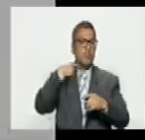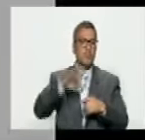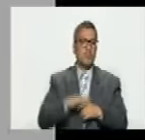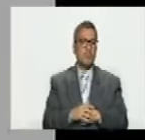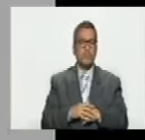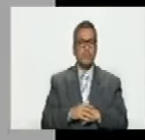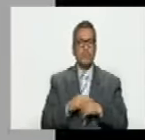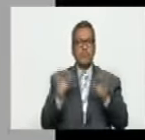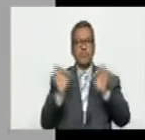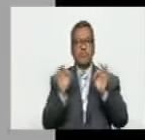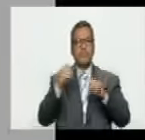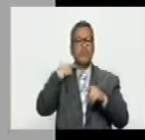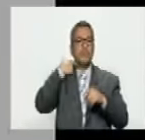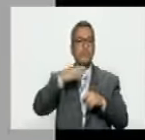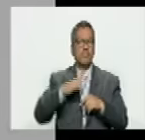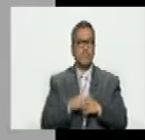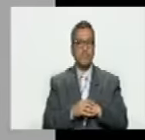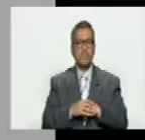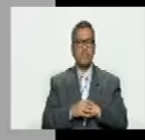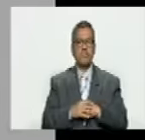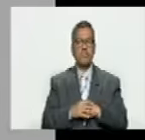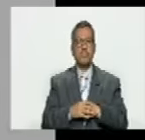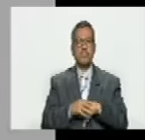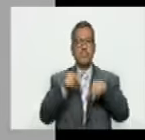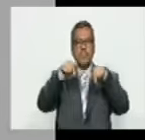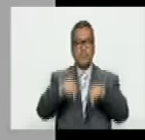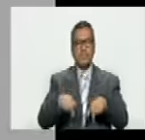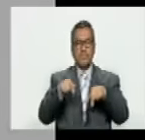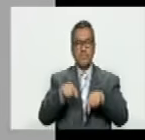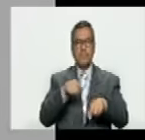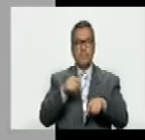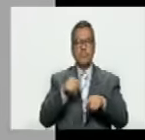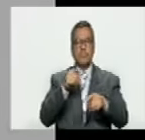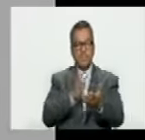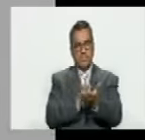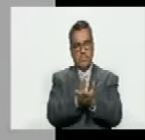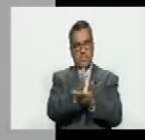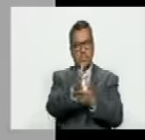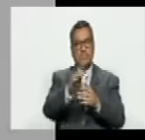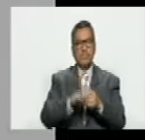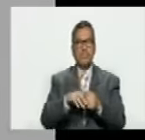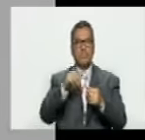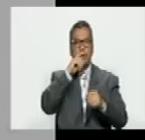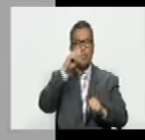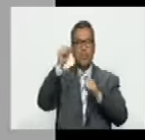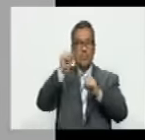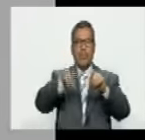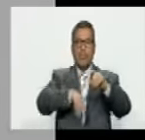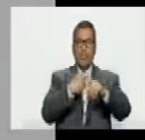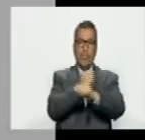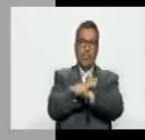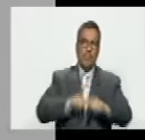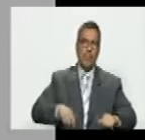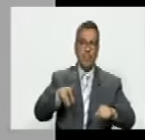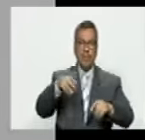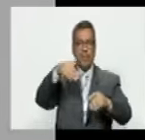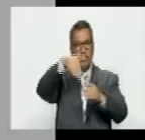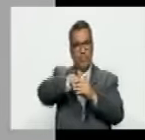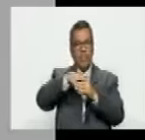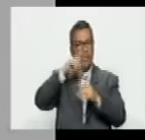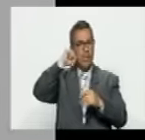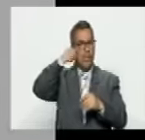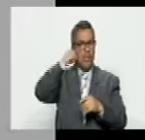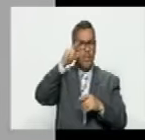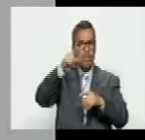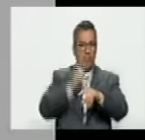como es inevitable la pérdida entonces ahora lo que continuaba Maduro va a impedir las elecciones recuerdo que